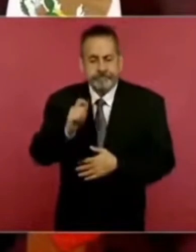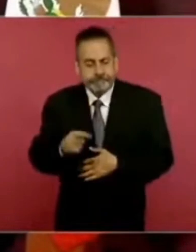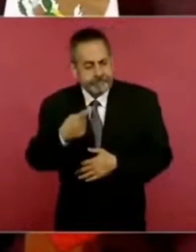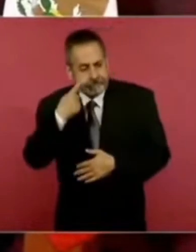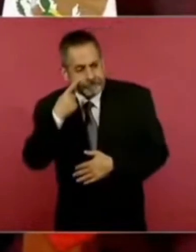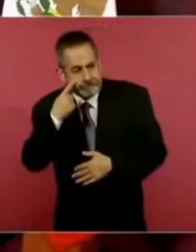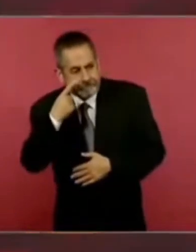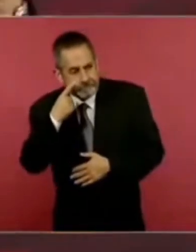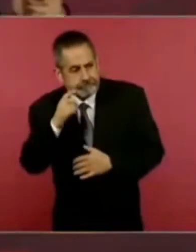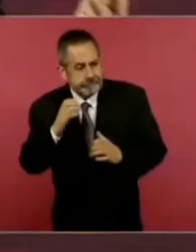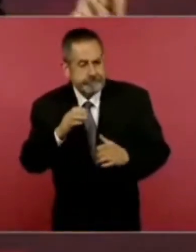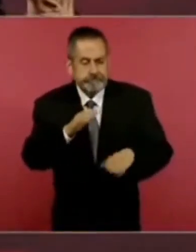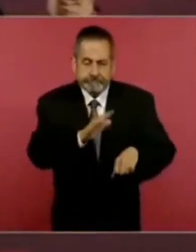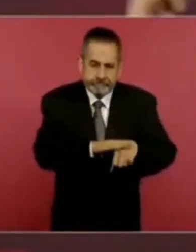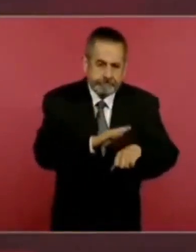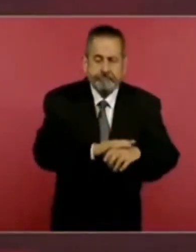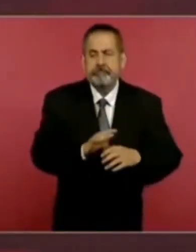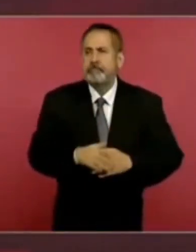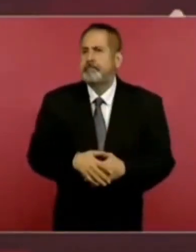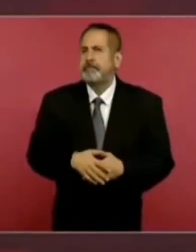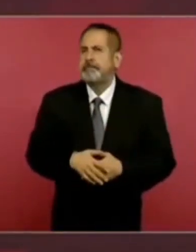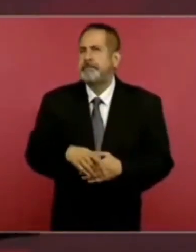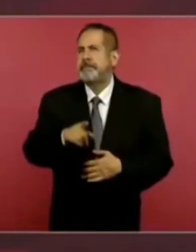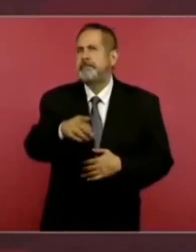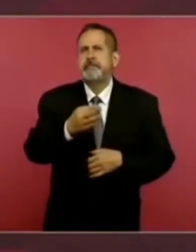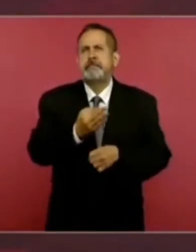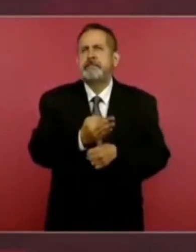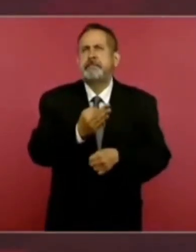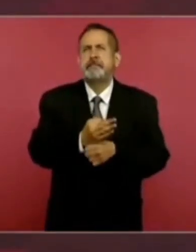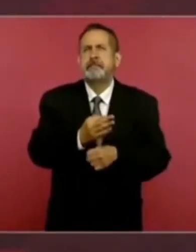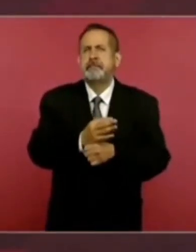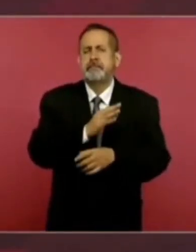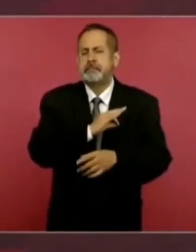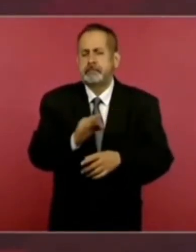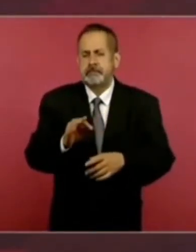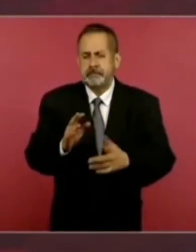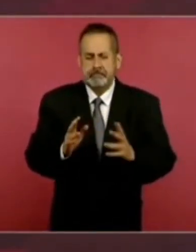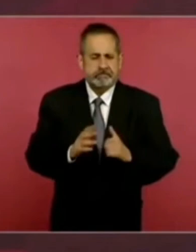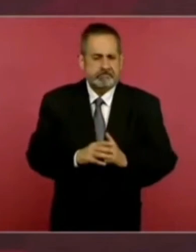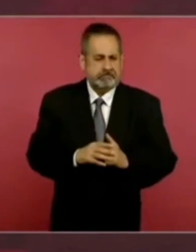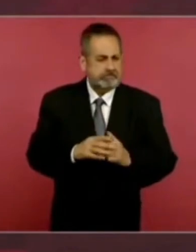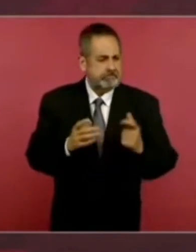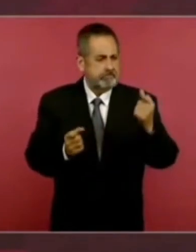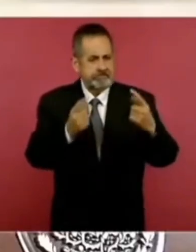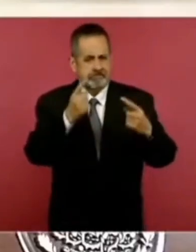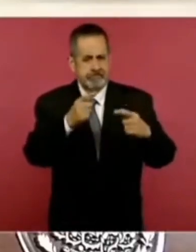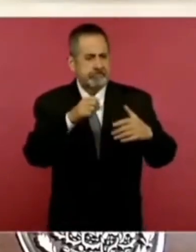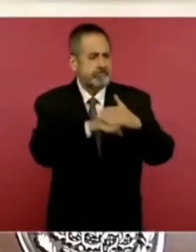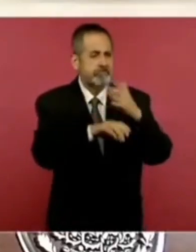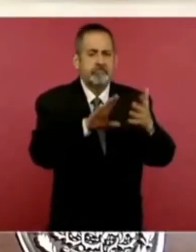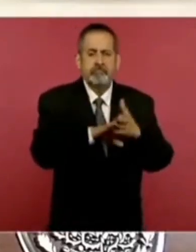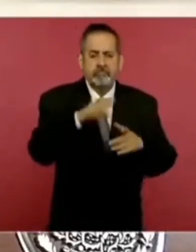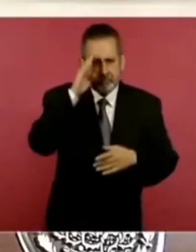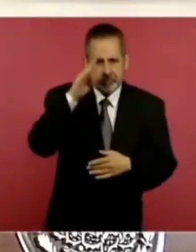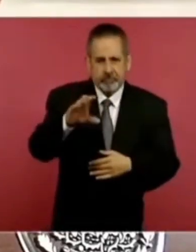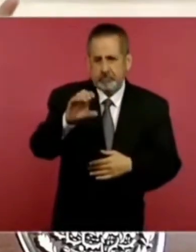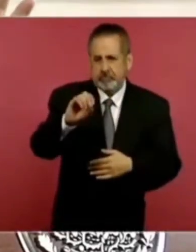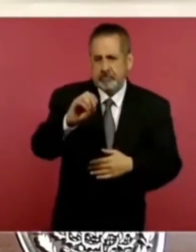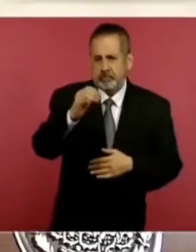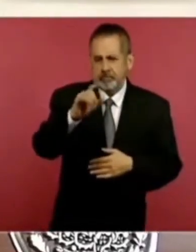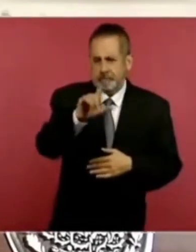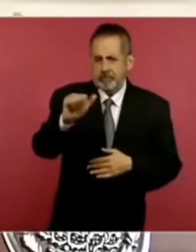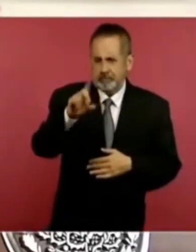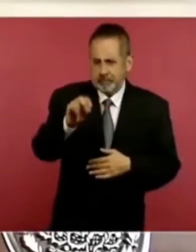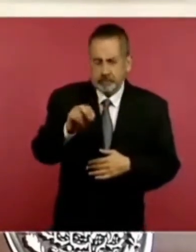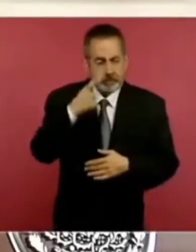pendientes. Ahorita tenemos casos como el señor Collado, hay